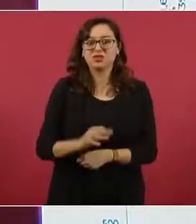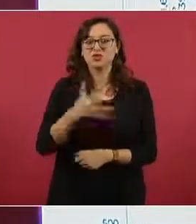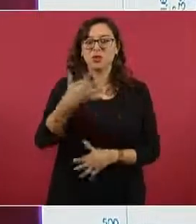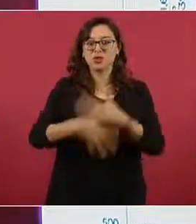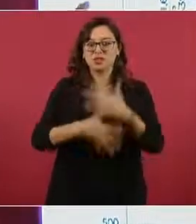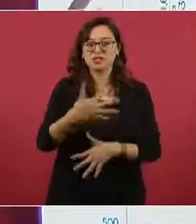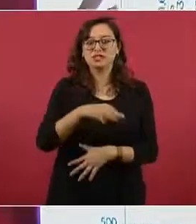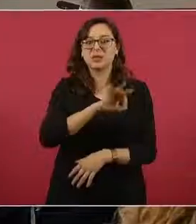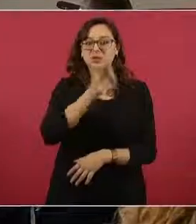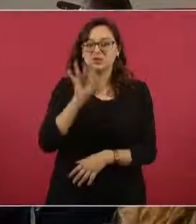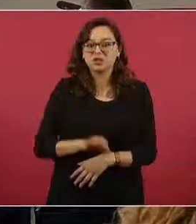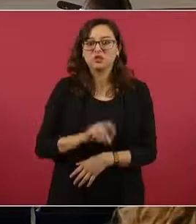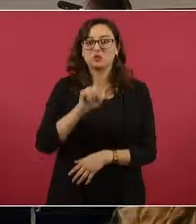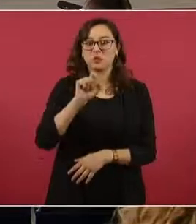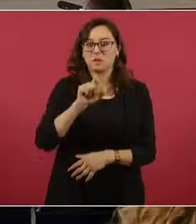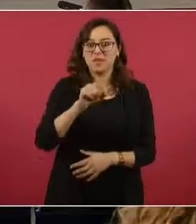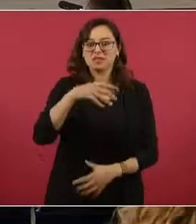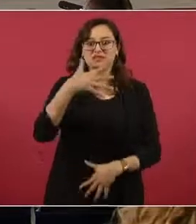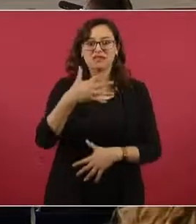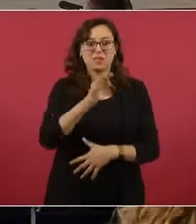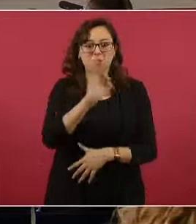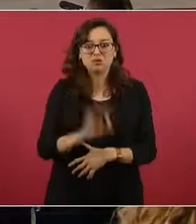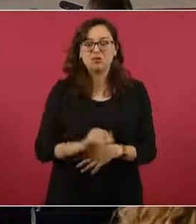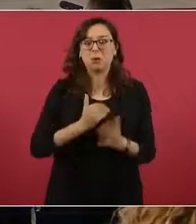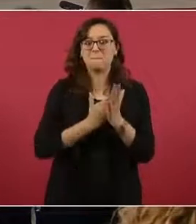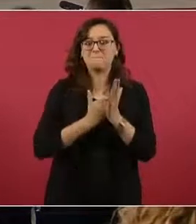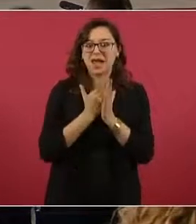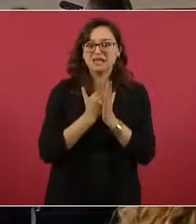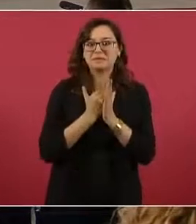Así recibimos, aquí entramos nosotros